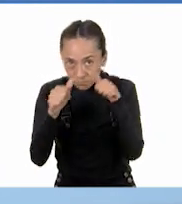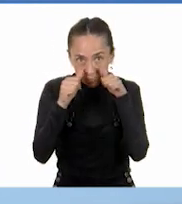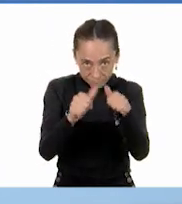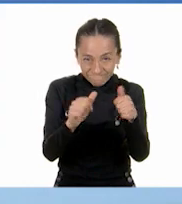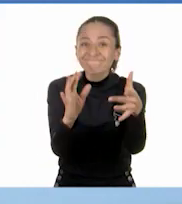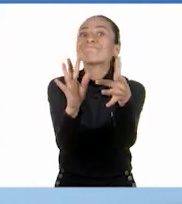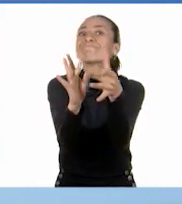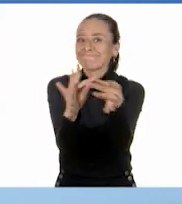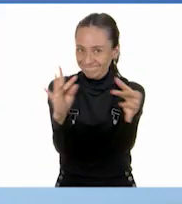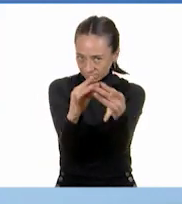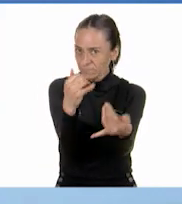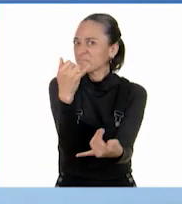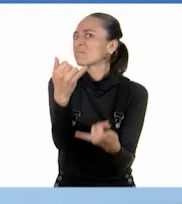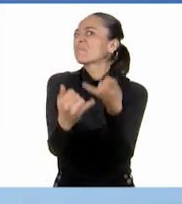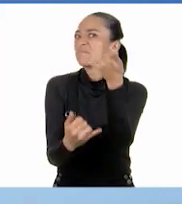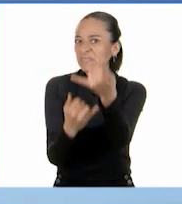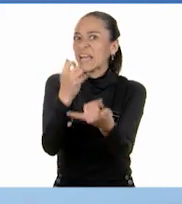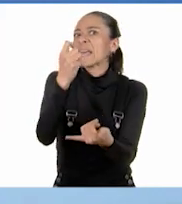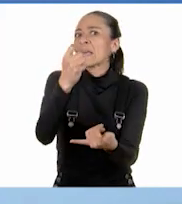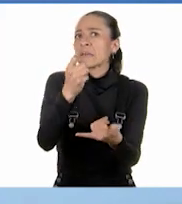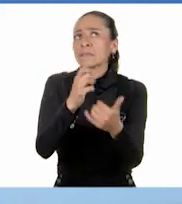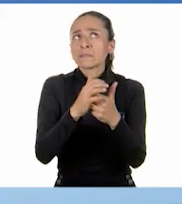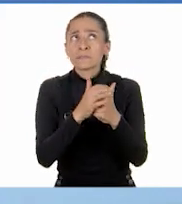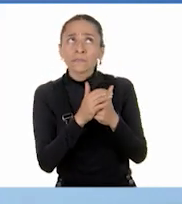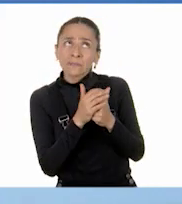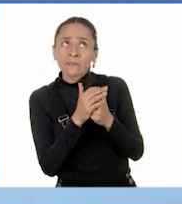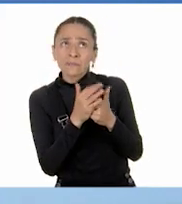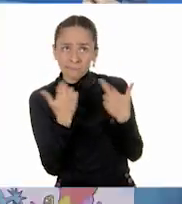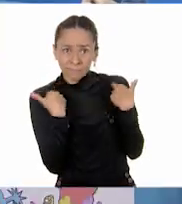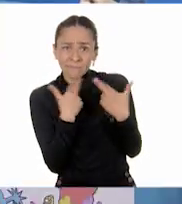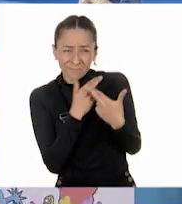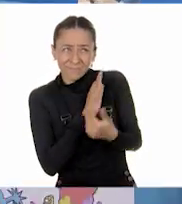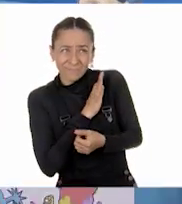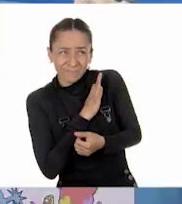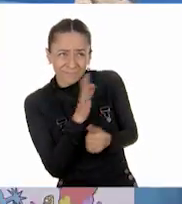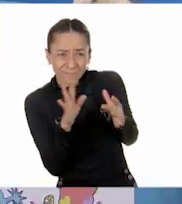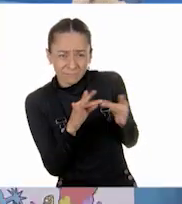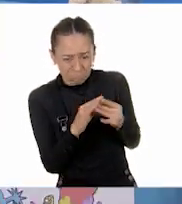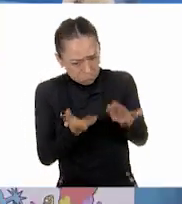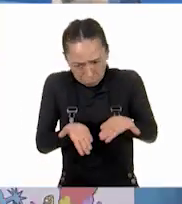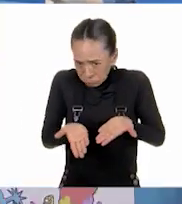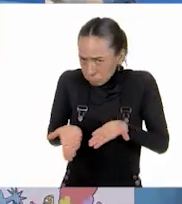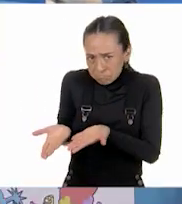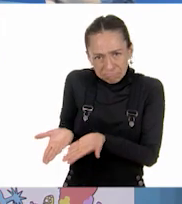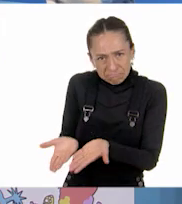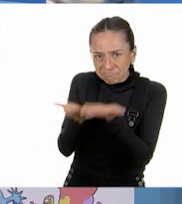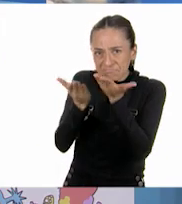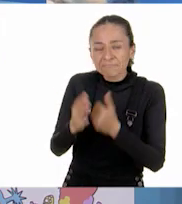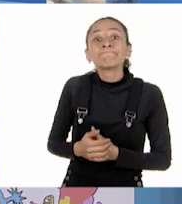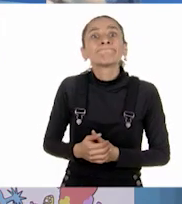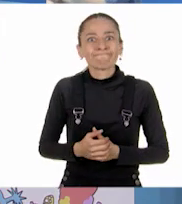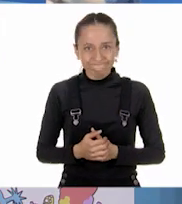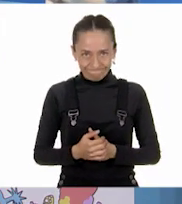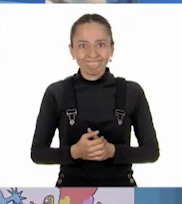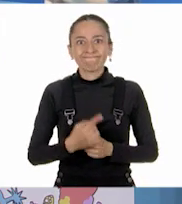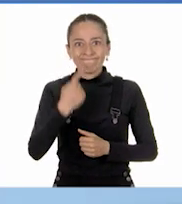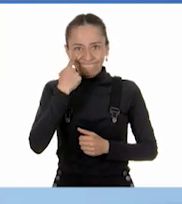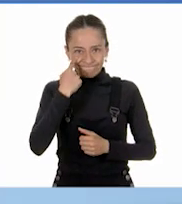consiste el juego. ¡Oh! ¿Puedo, maestra? Adelante, adelante. Muy bien. Primero vamos a asignar